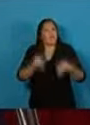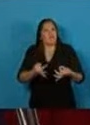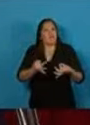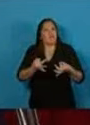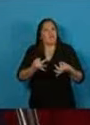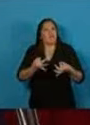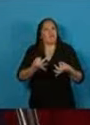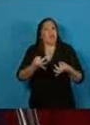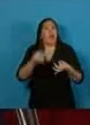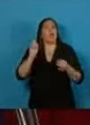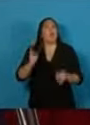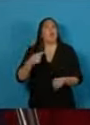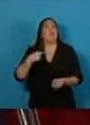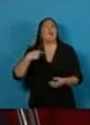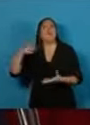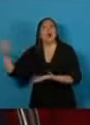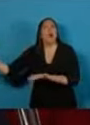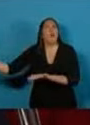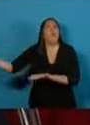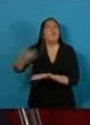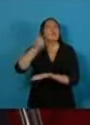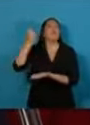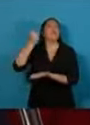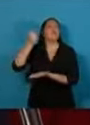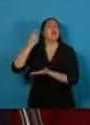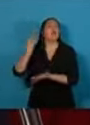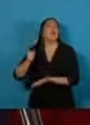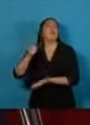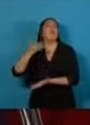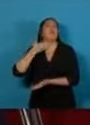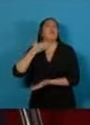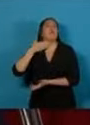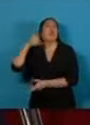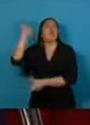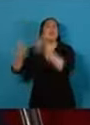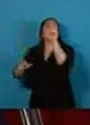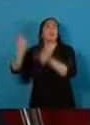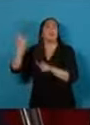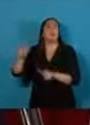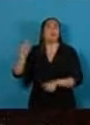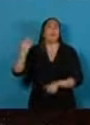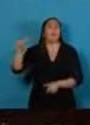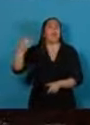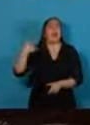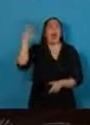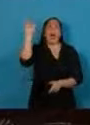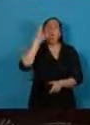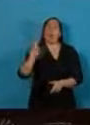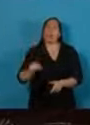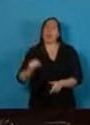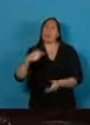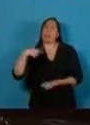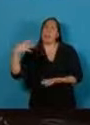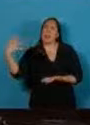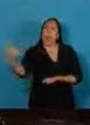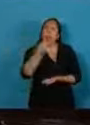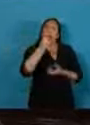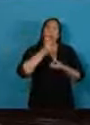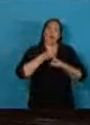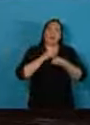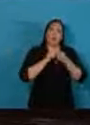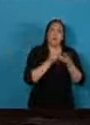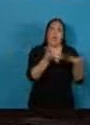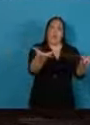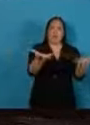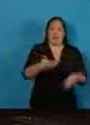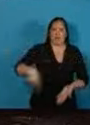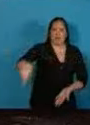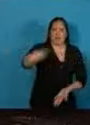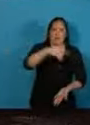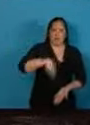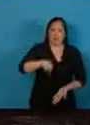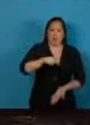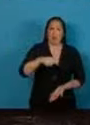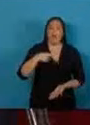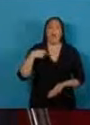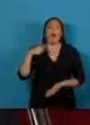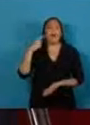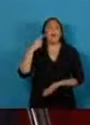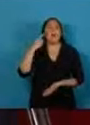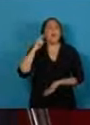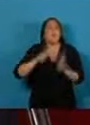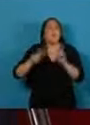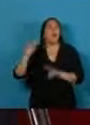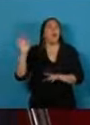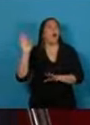millones de voces que aún siguen resonando en toda nuestra Argentina. Desde la humildad con la que escucho,